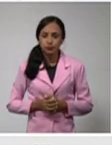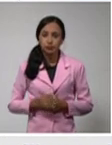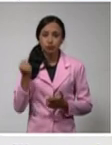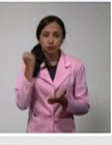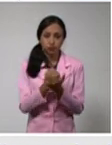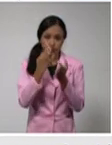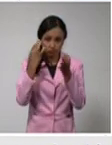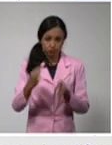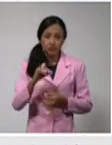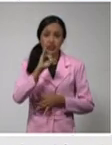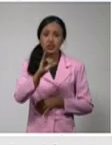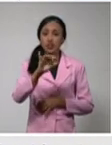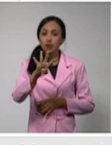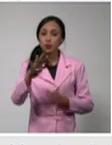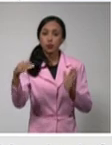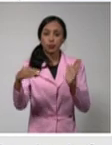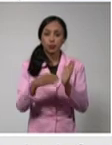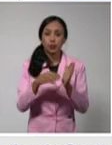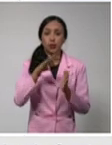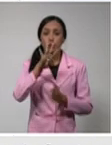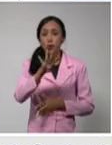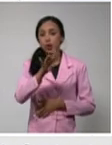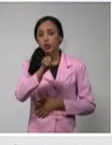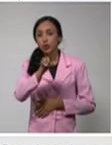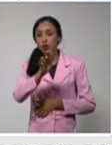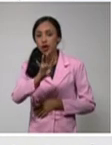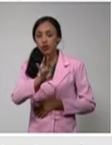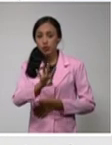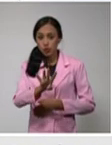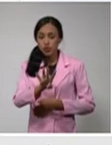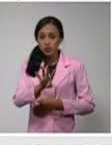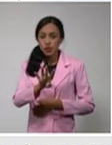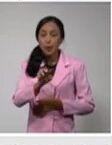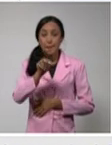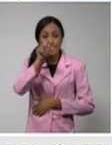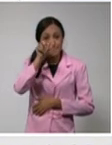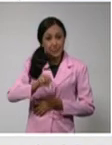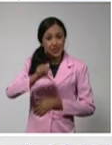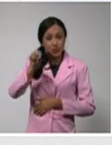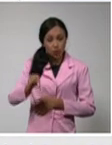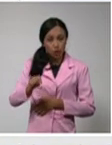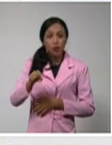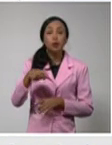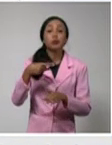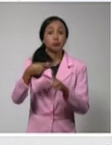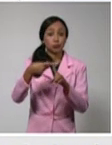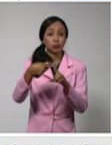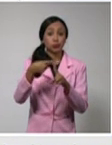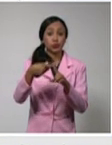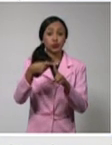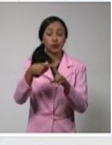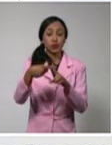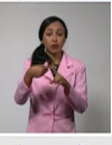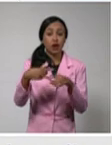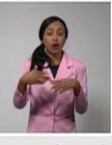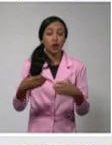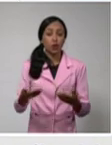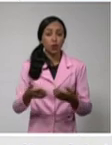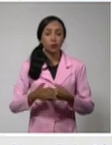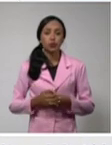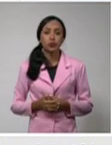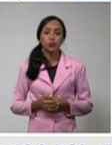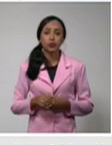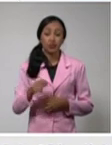.414 personas con COVID-19 en nuestro país en un